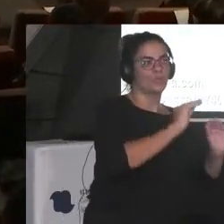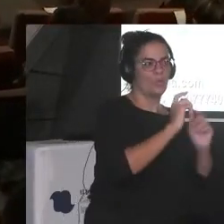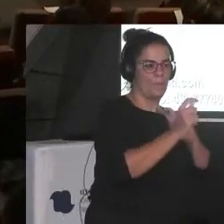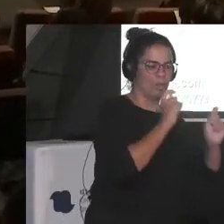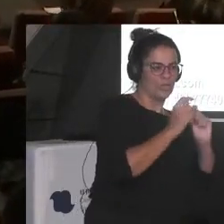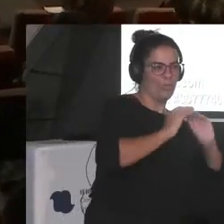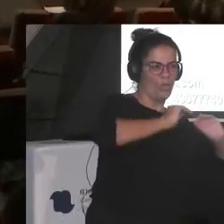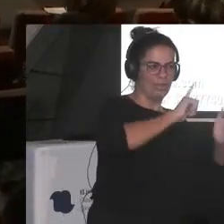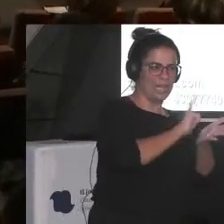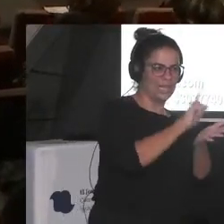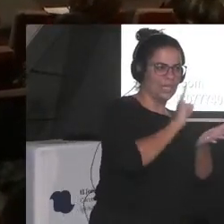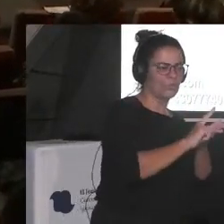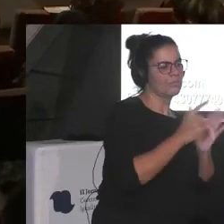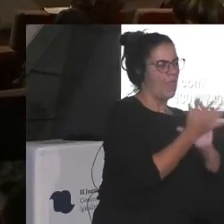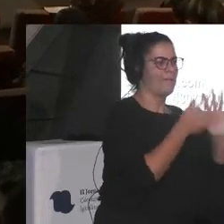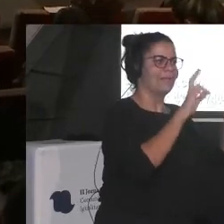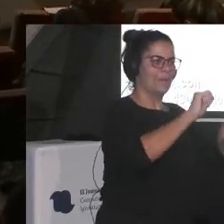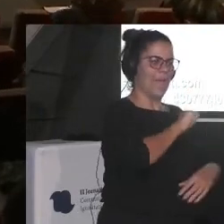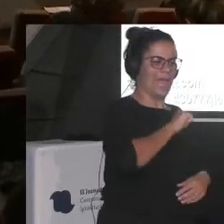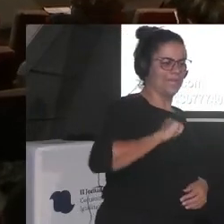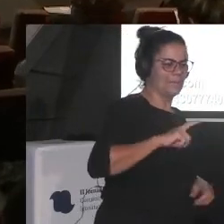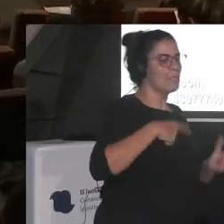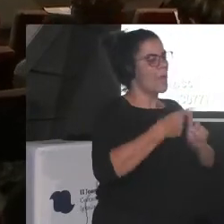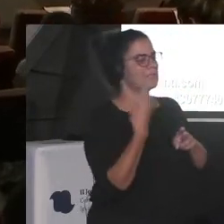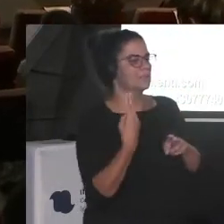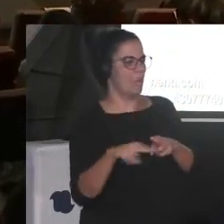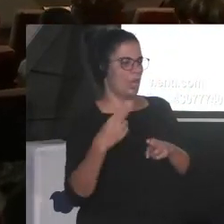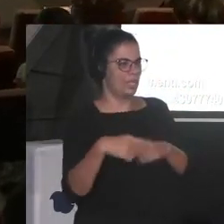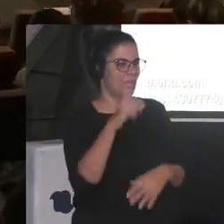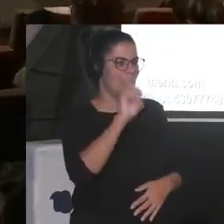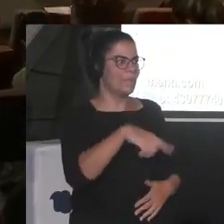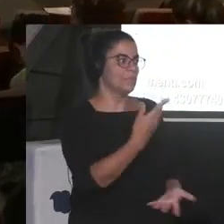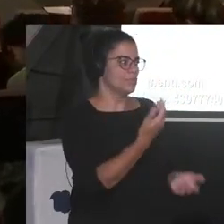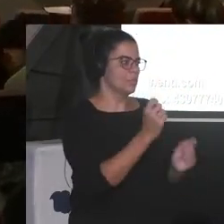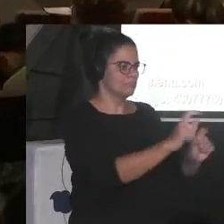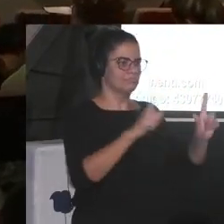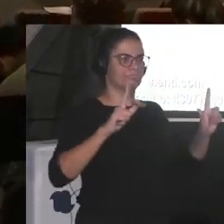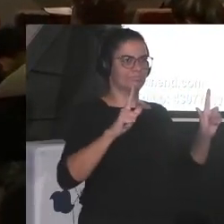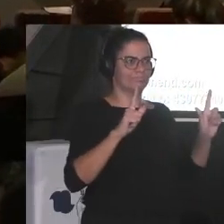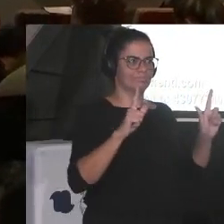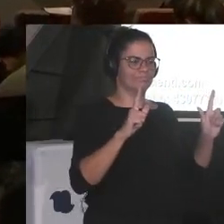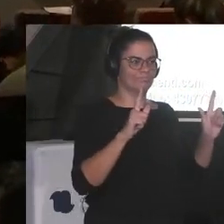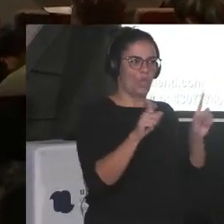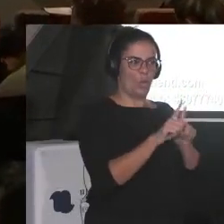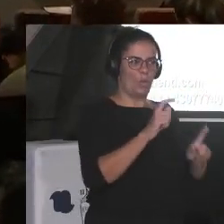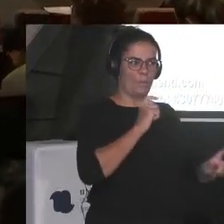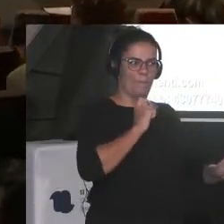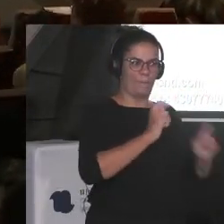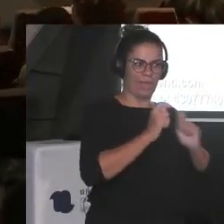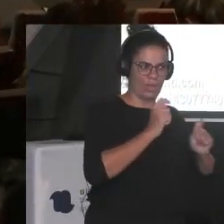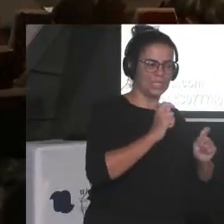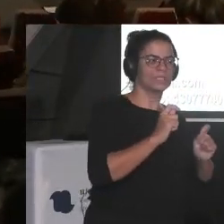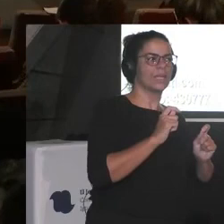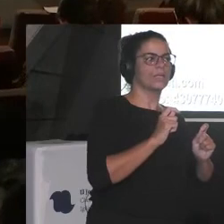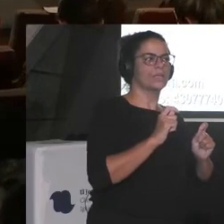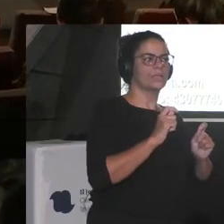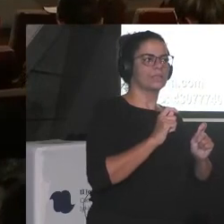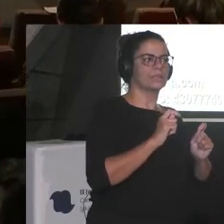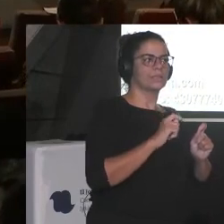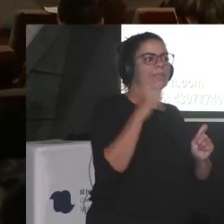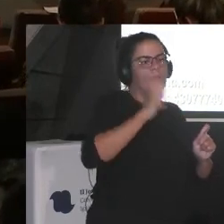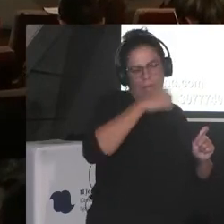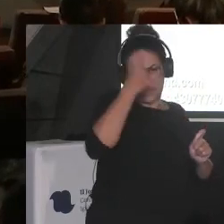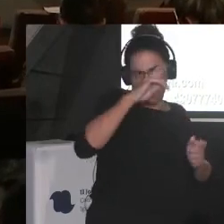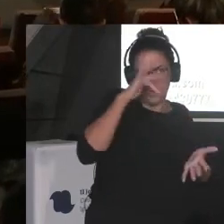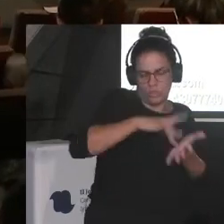temas que son íntimos y también políticos ¿cómo se vive ese nivel de exposición como periodista además dadas las que ya sabemos ciberviolencias aún